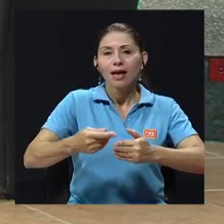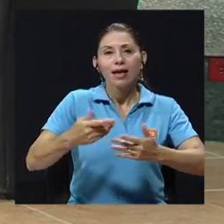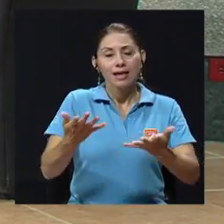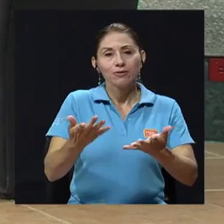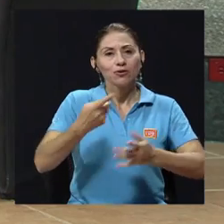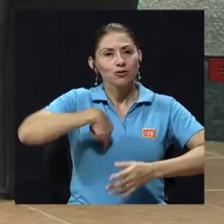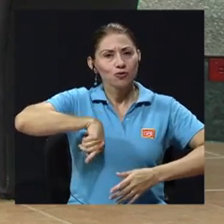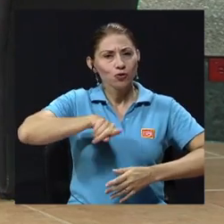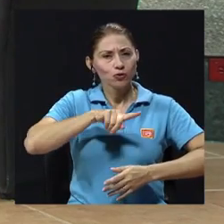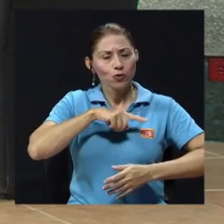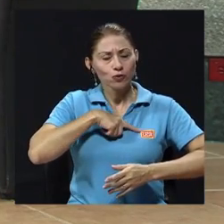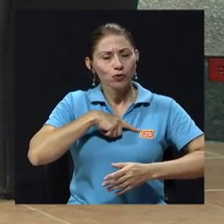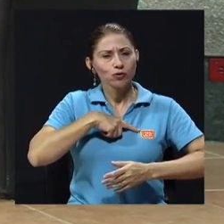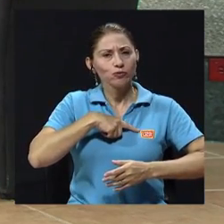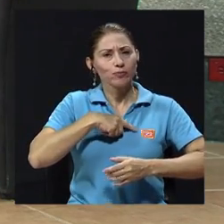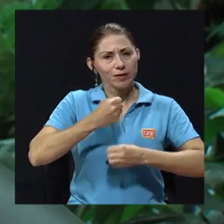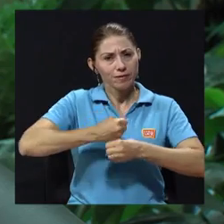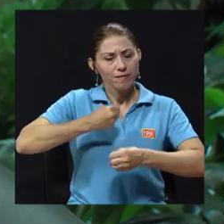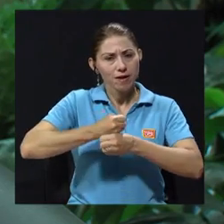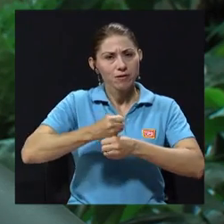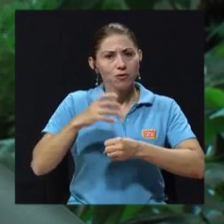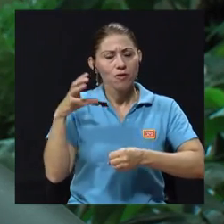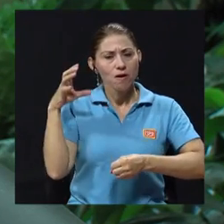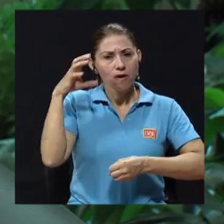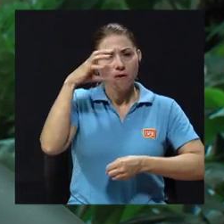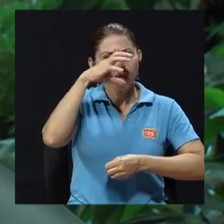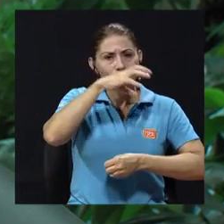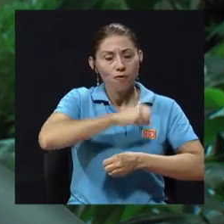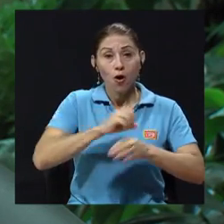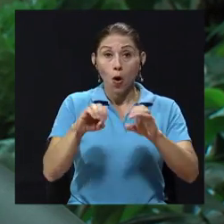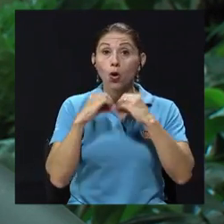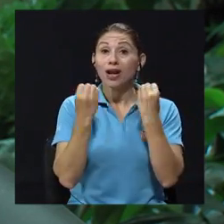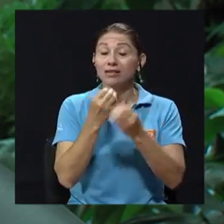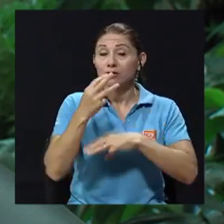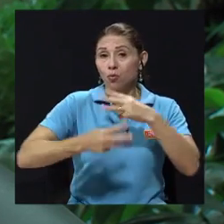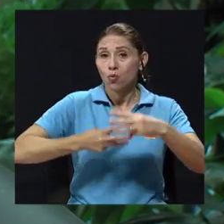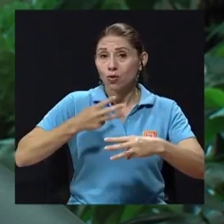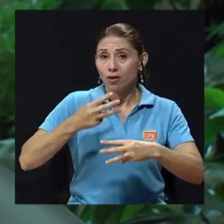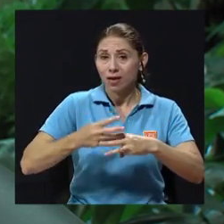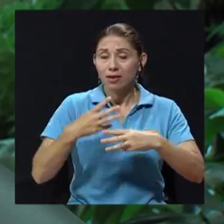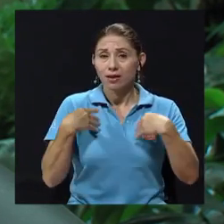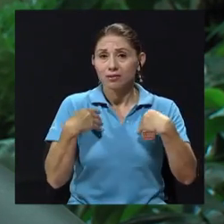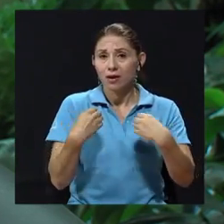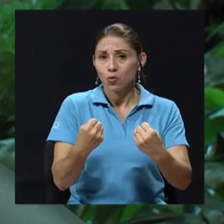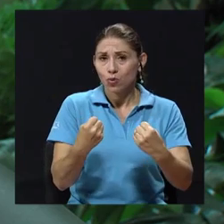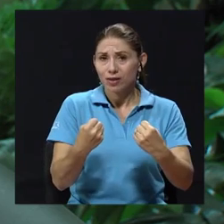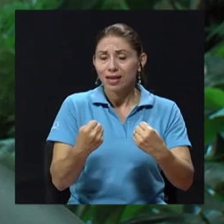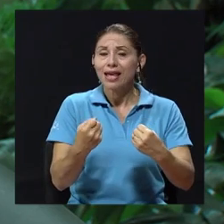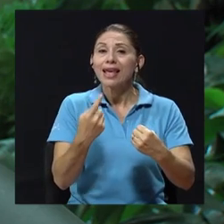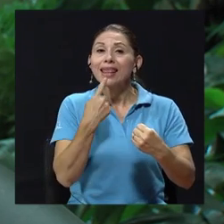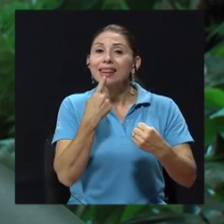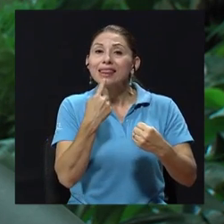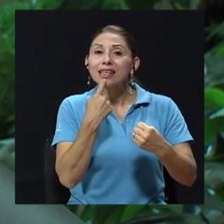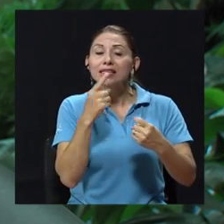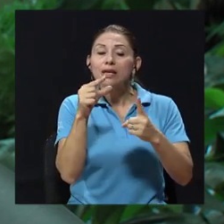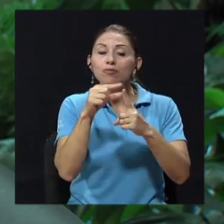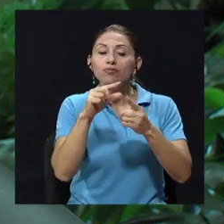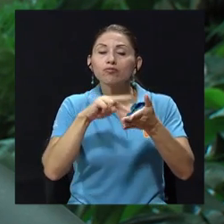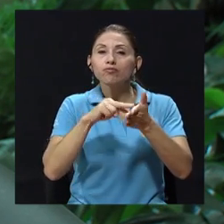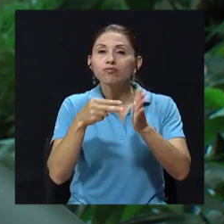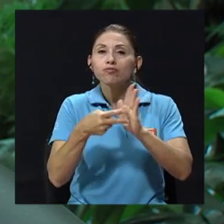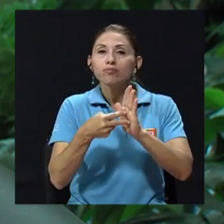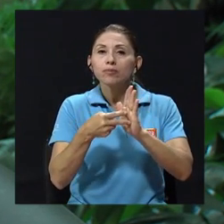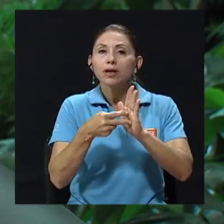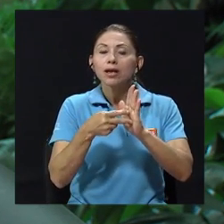nosotros empezamos a percibir, que de acuerdo a la OMS, la Organización Mundial de la Salud, donde se define que